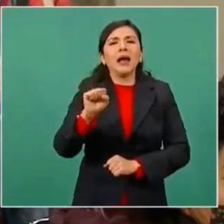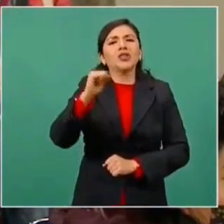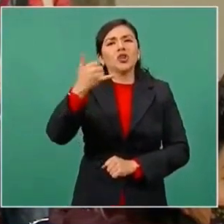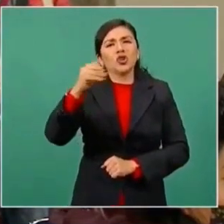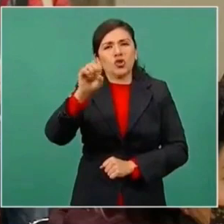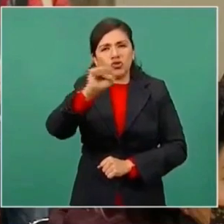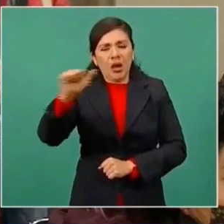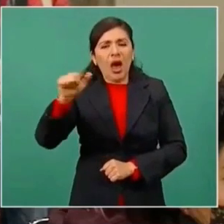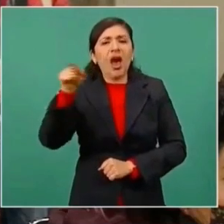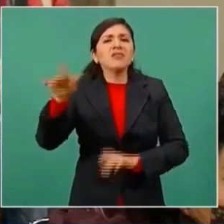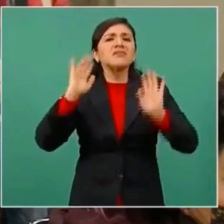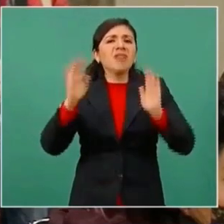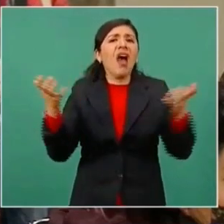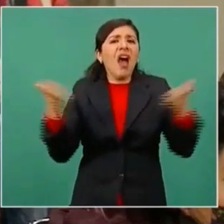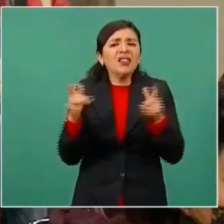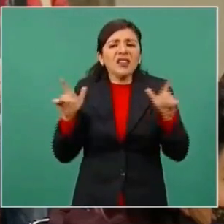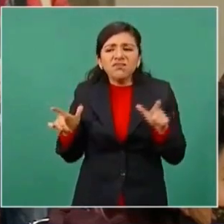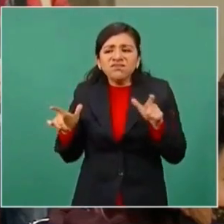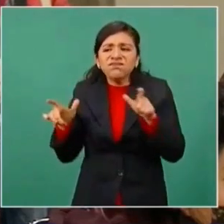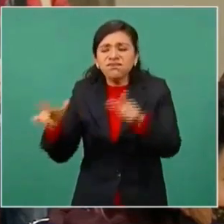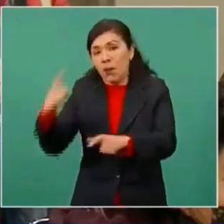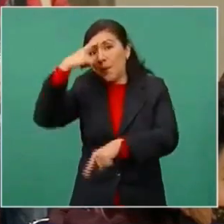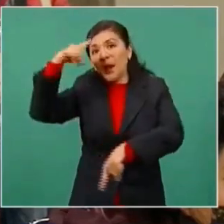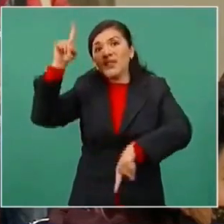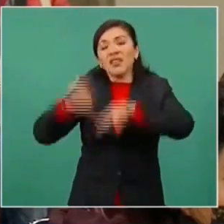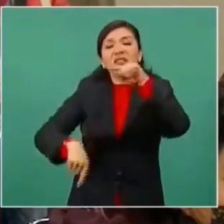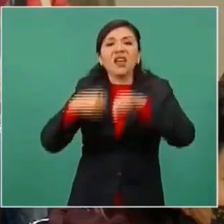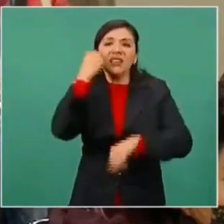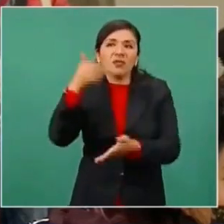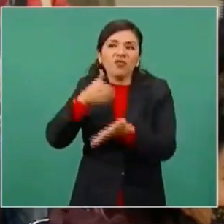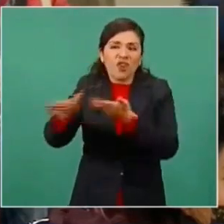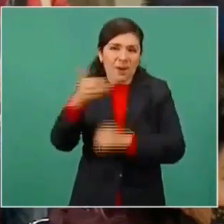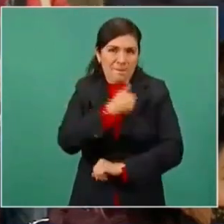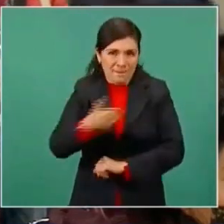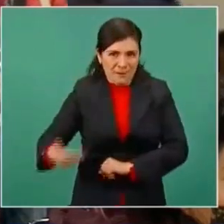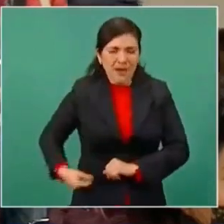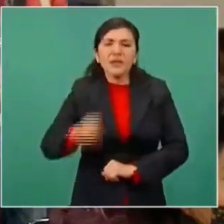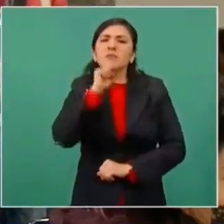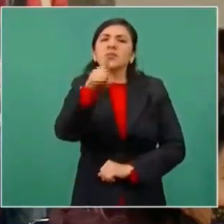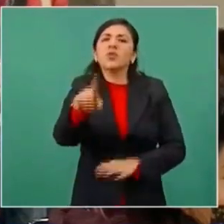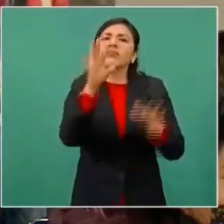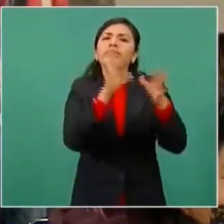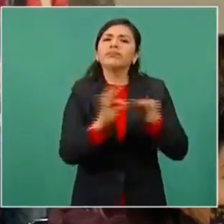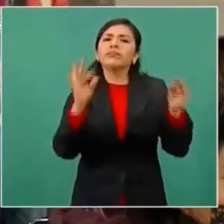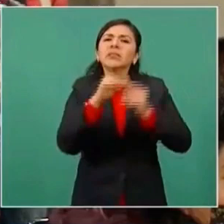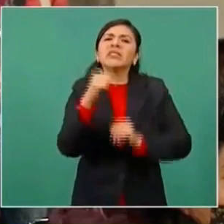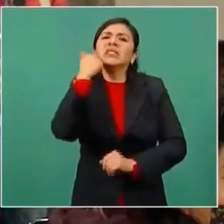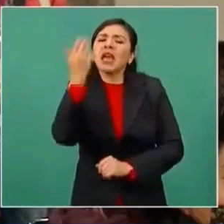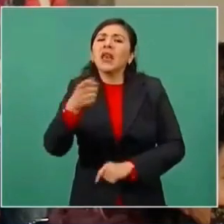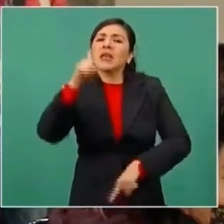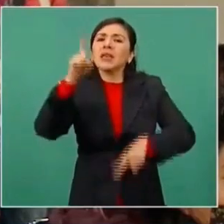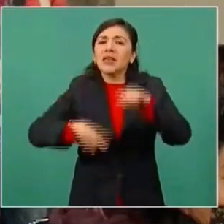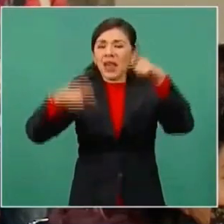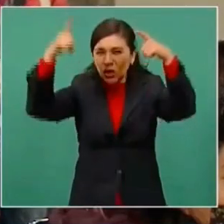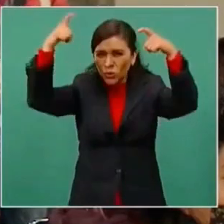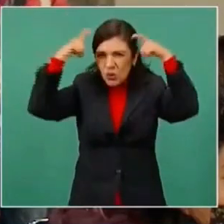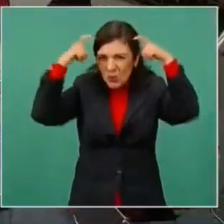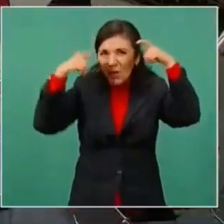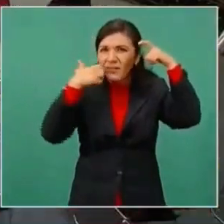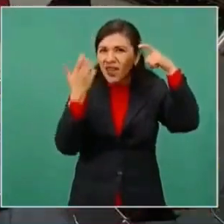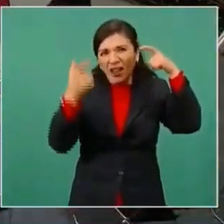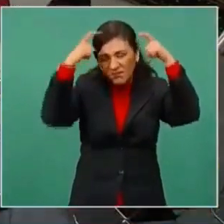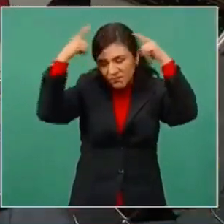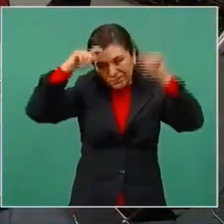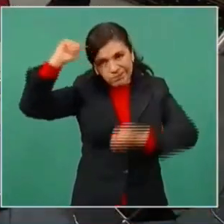campaña mediática para derribarlo, para despojarlo de todo. Incluso usted mencionó, quería que se quite el sombrero, despojarlo de su